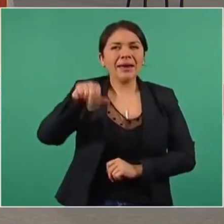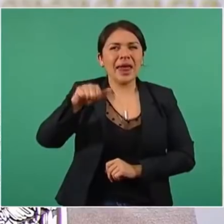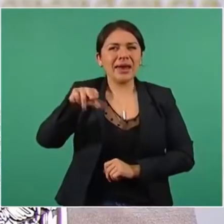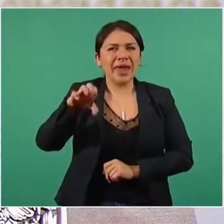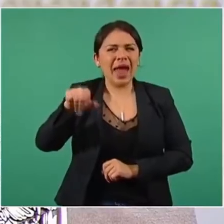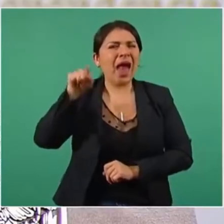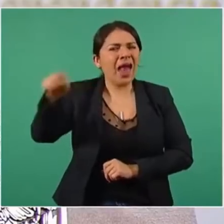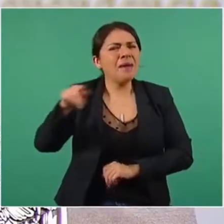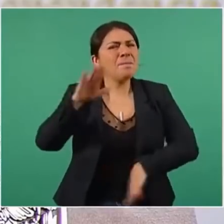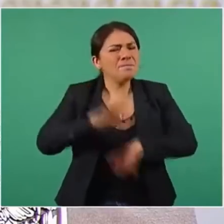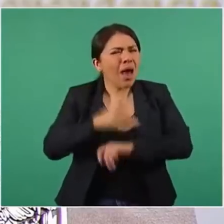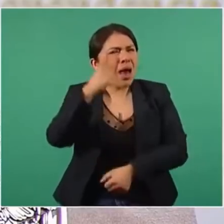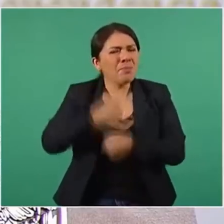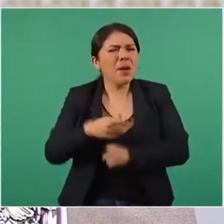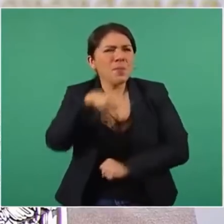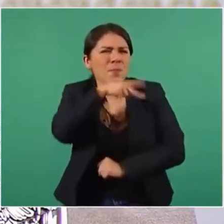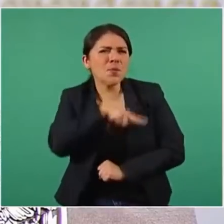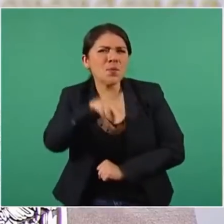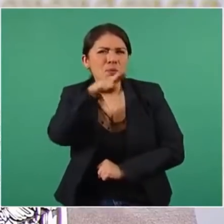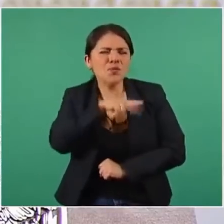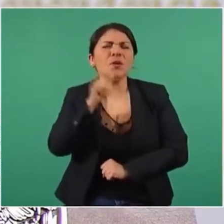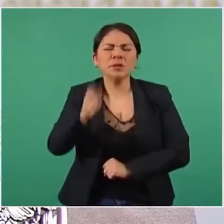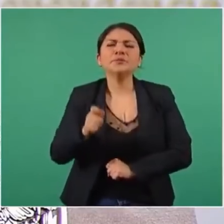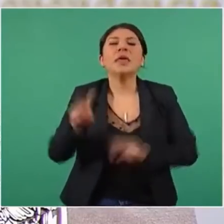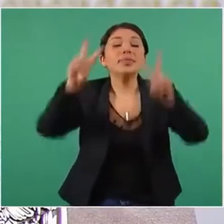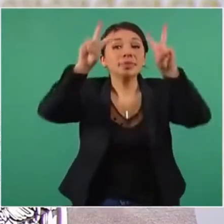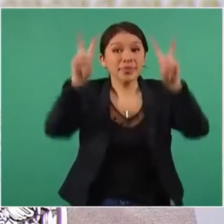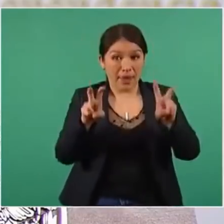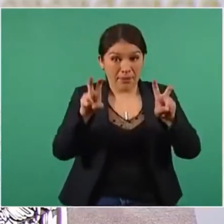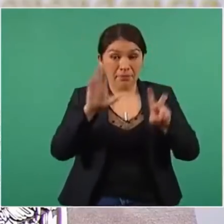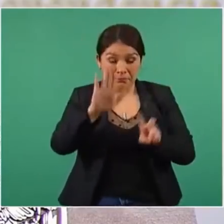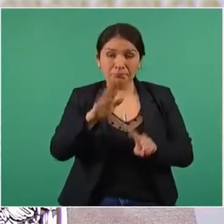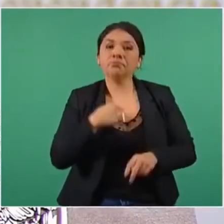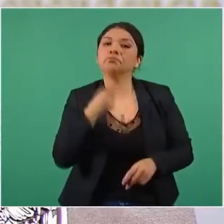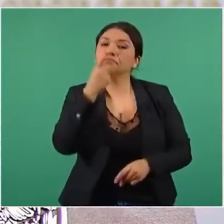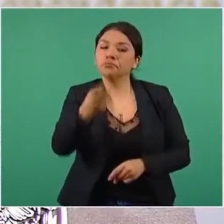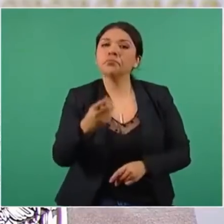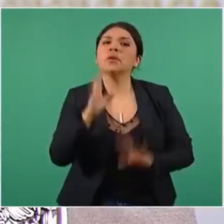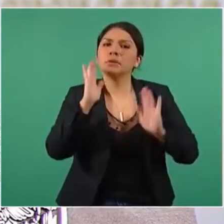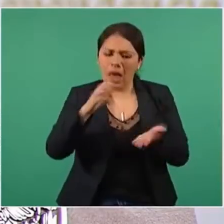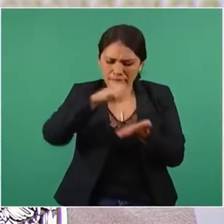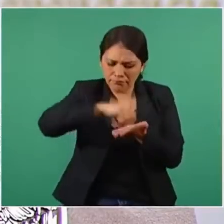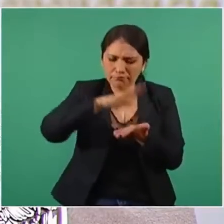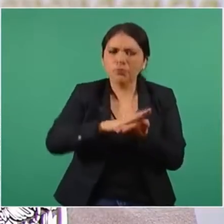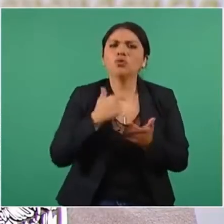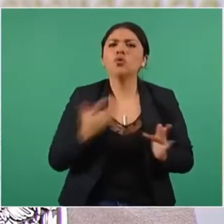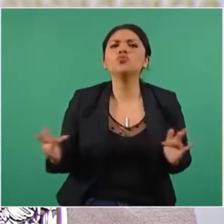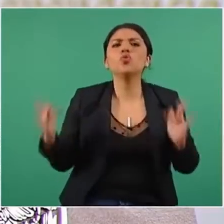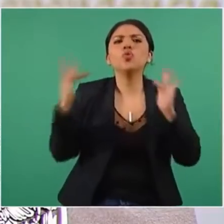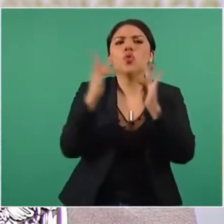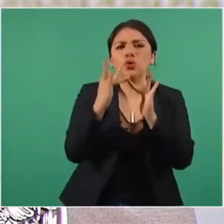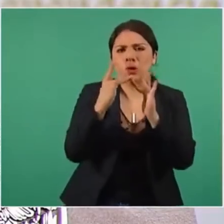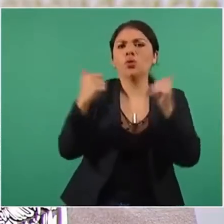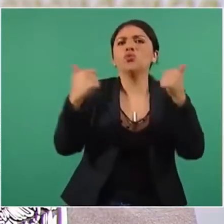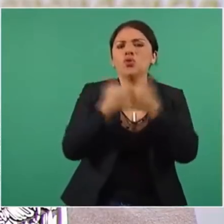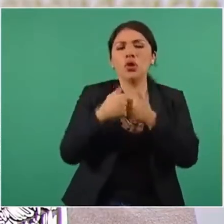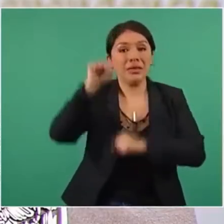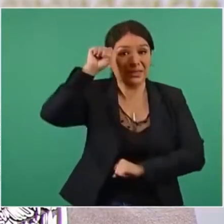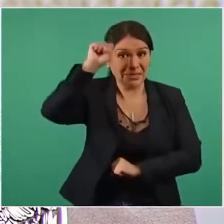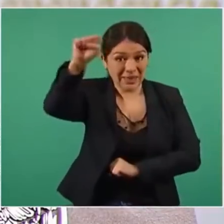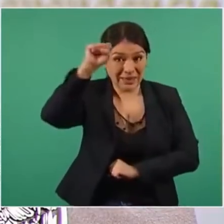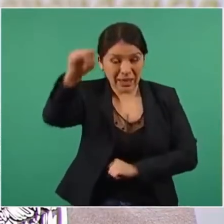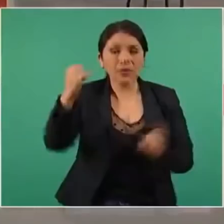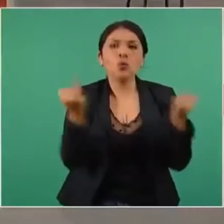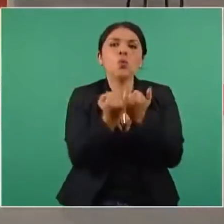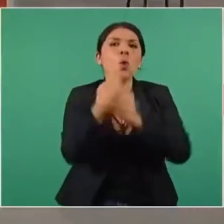preocupación en especialidad, respecto al tema, señalar, bueno, primero que ya establecimos contacto con ambas partes, tanto con el sindicato